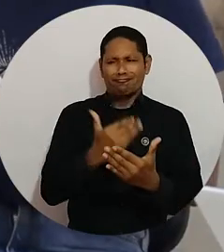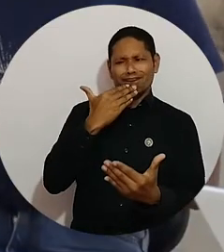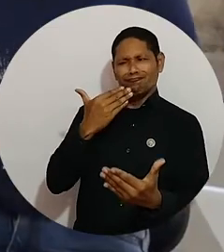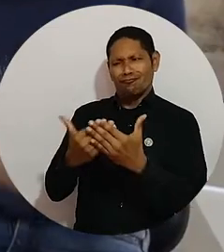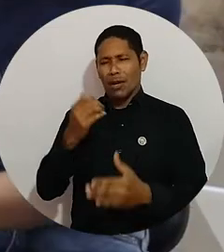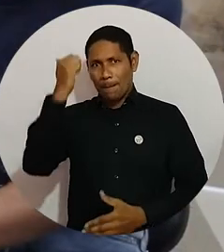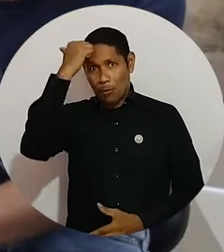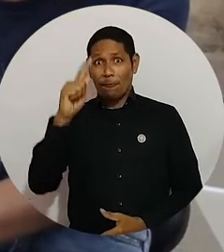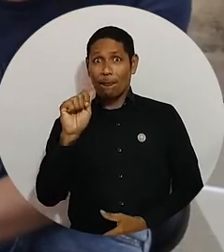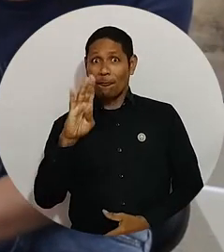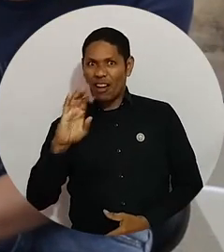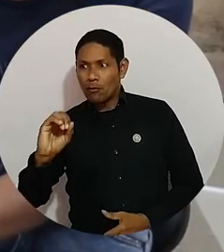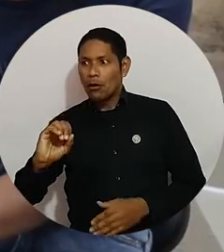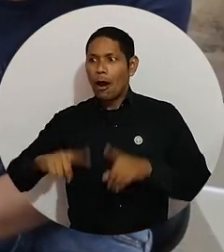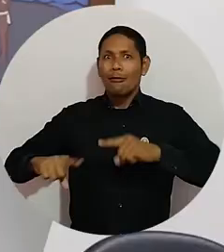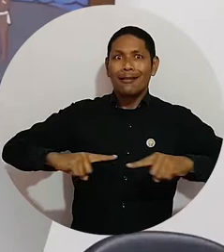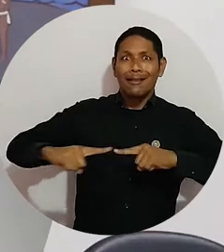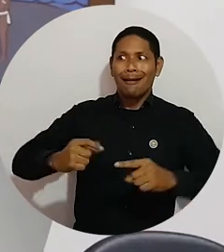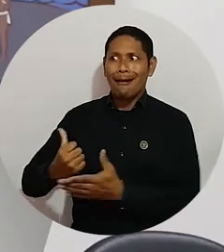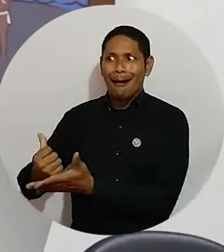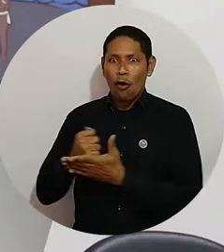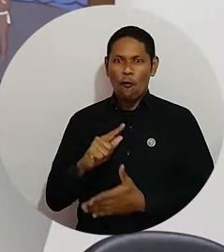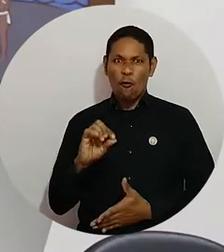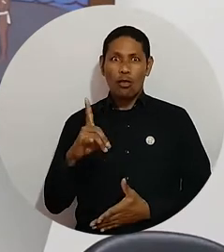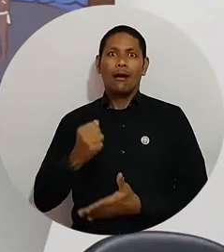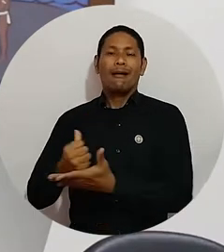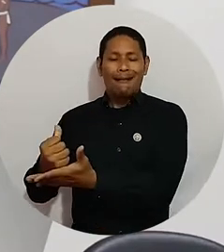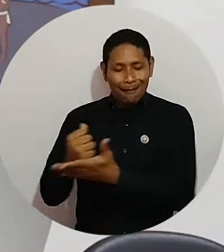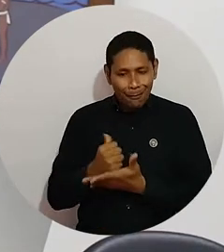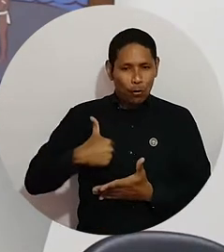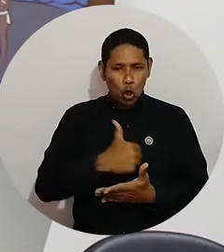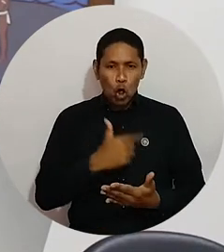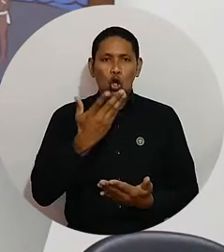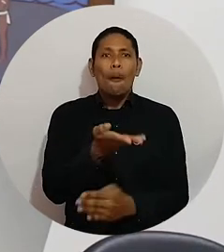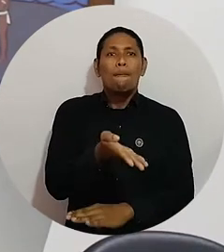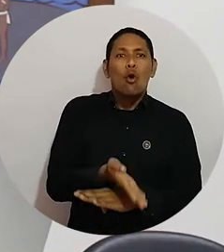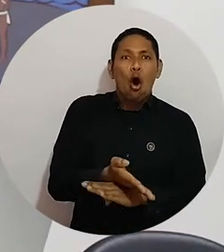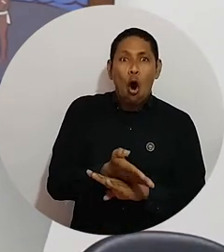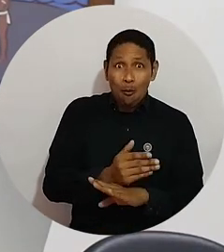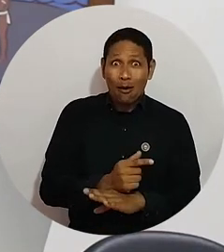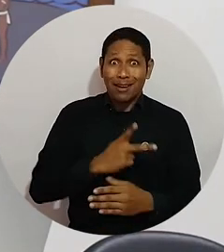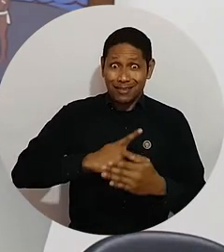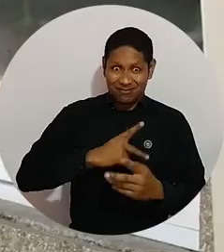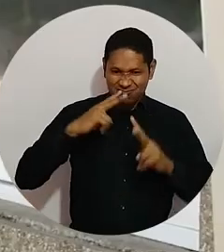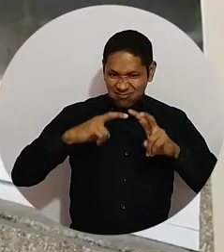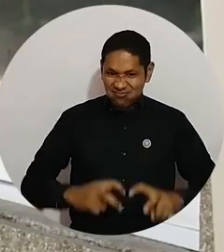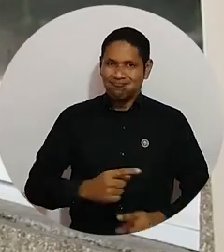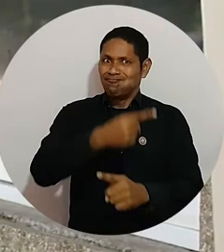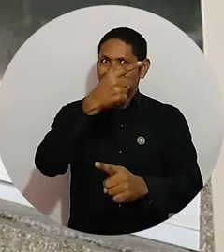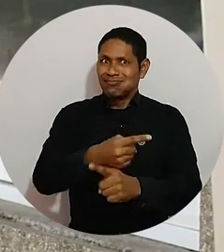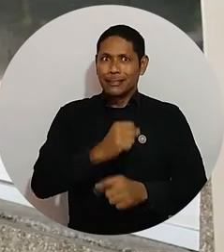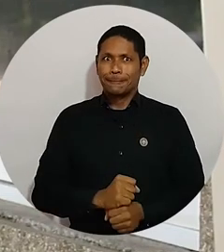Fabio Ortiz primeramente, a los administrativos y al FOTCA por ayudarnos a materializar esta propuesta de investigación. Para